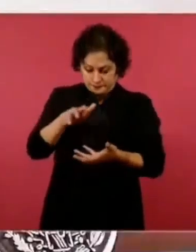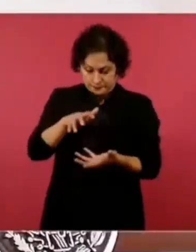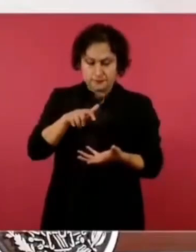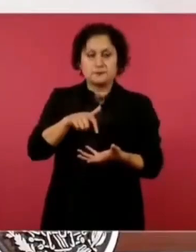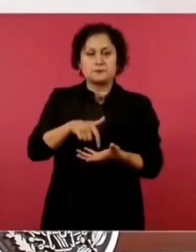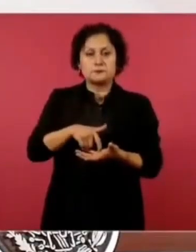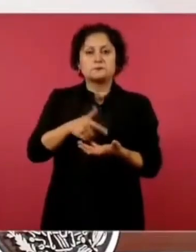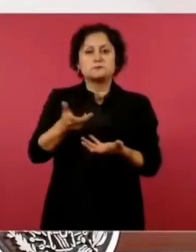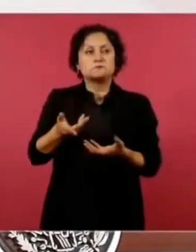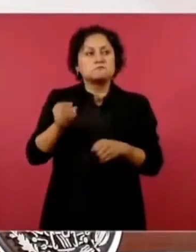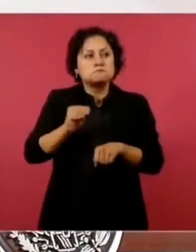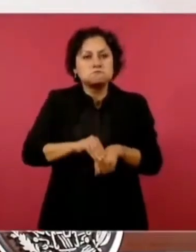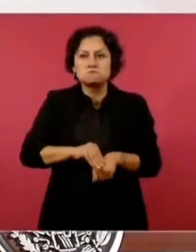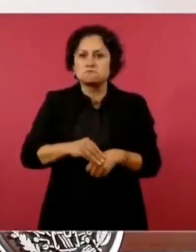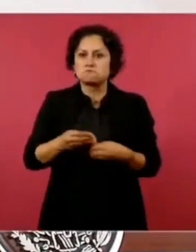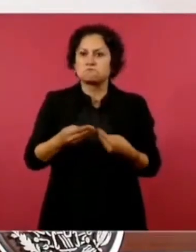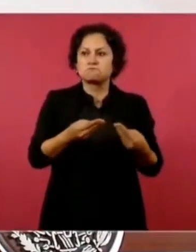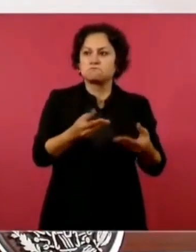expone.